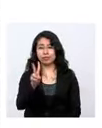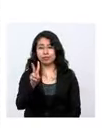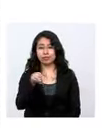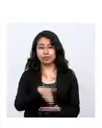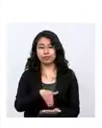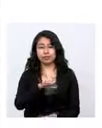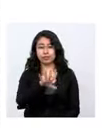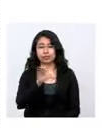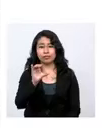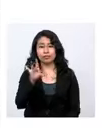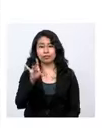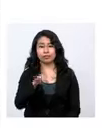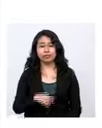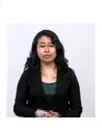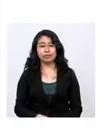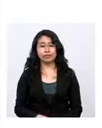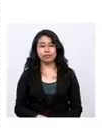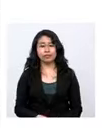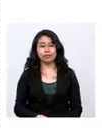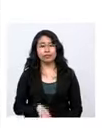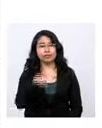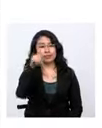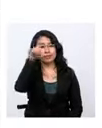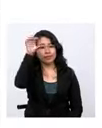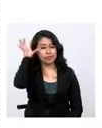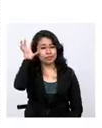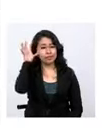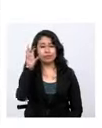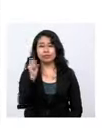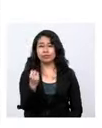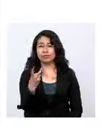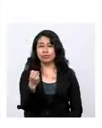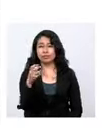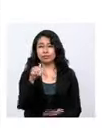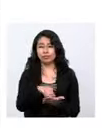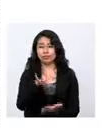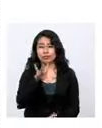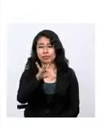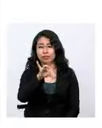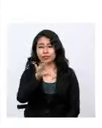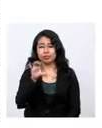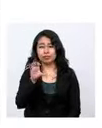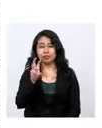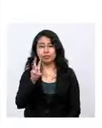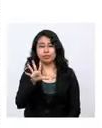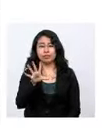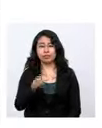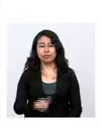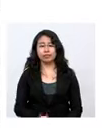.508 y Tarija, 12.865.